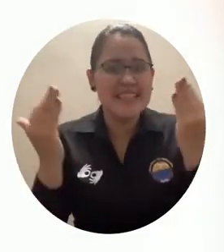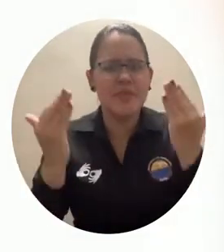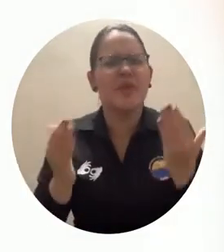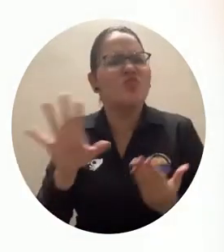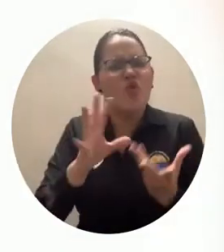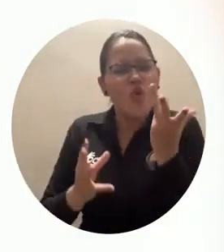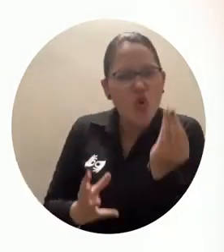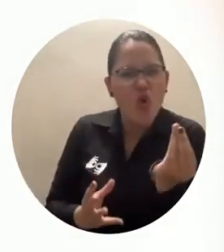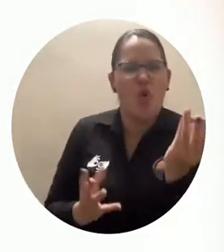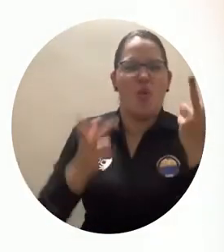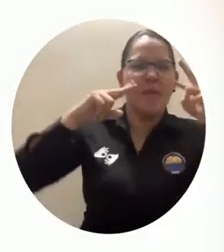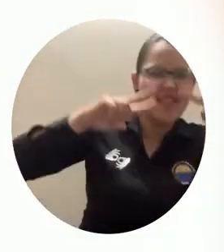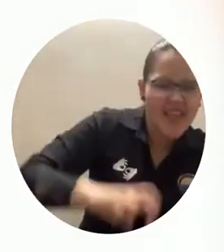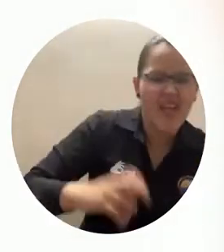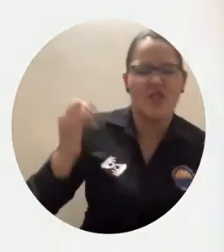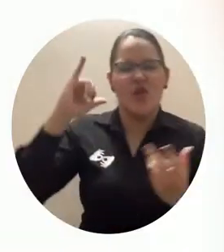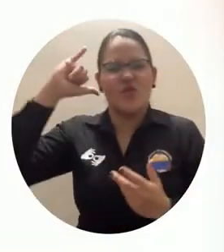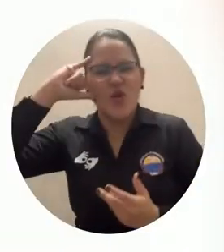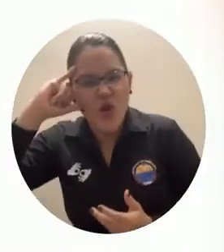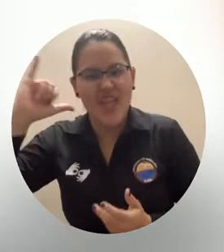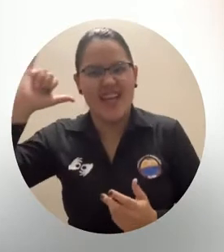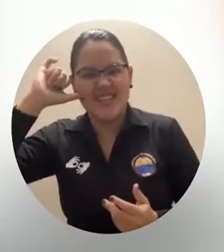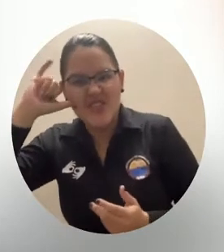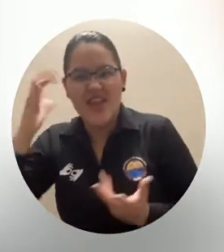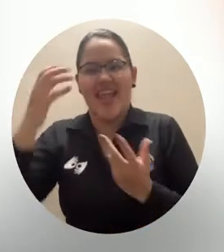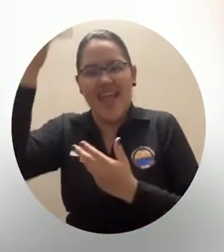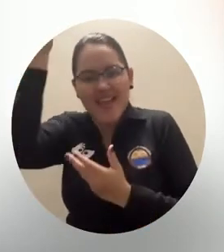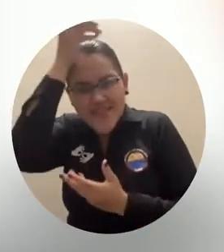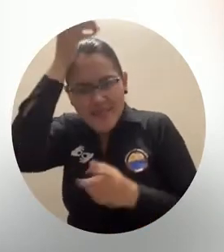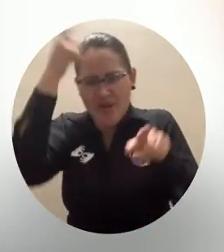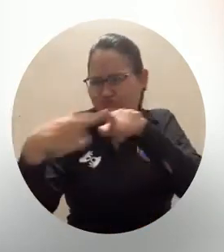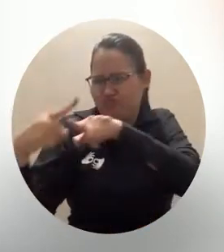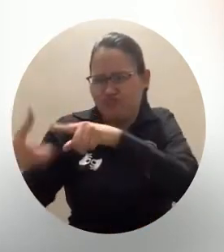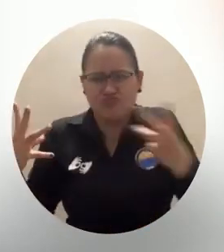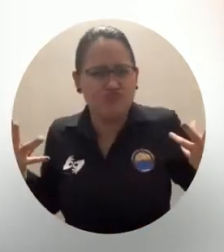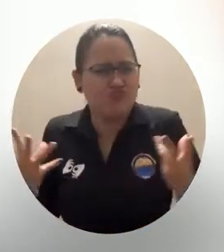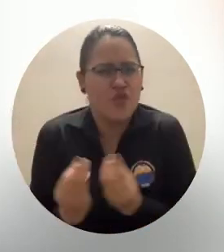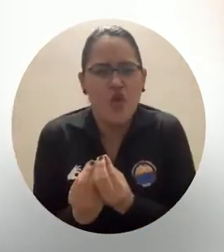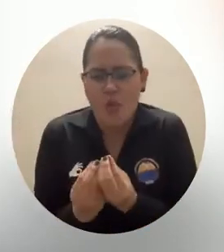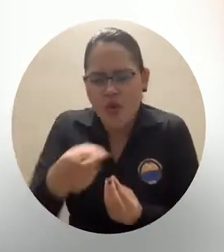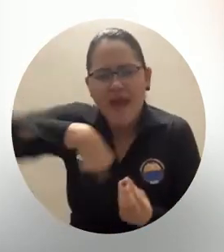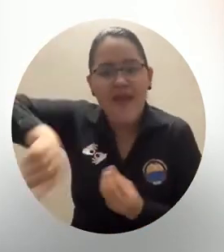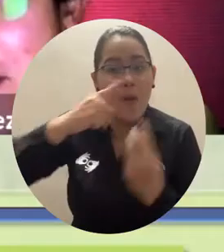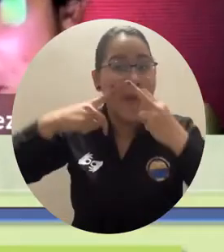psiquiatría y ciencias del cuidado de enfermería adscritos a la vicerrectoría de investigación de la alma mater